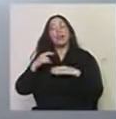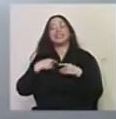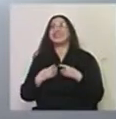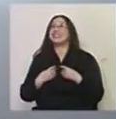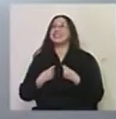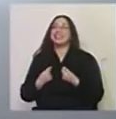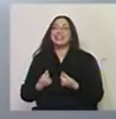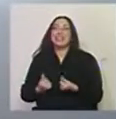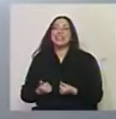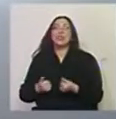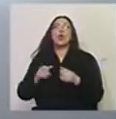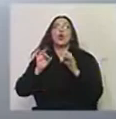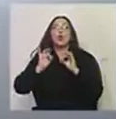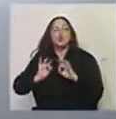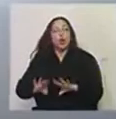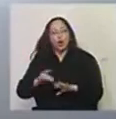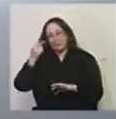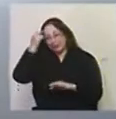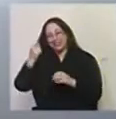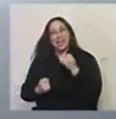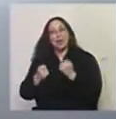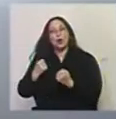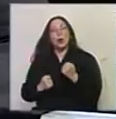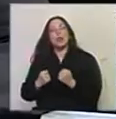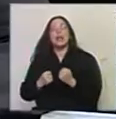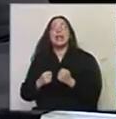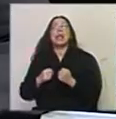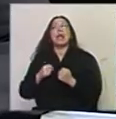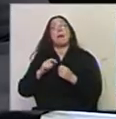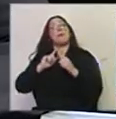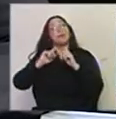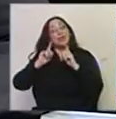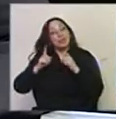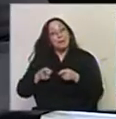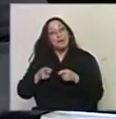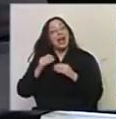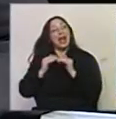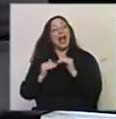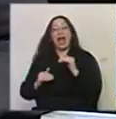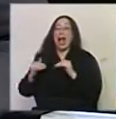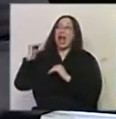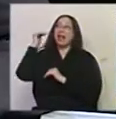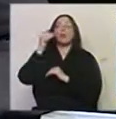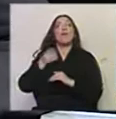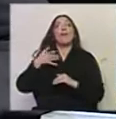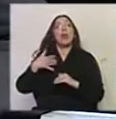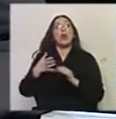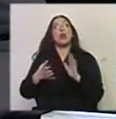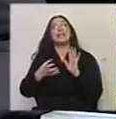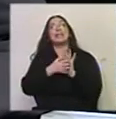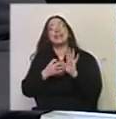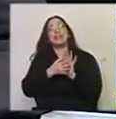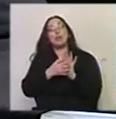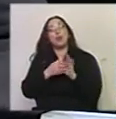exclusivamente económica, que es una patita apenas, el altísimo valor simbólico que generan las